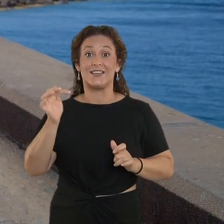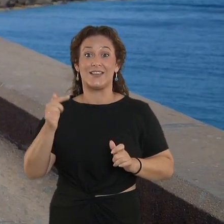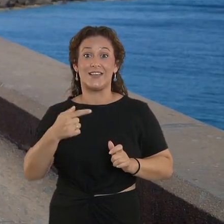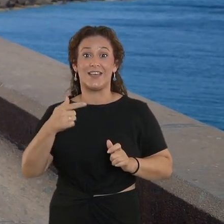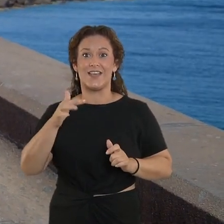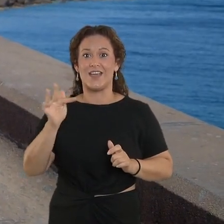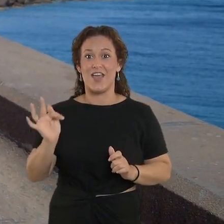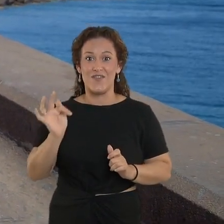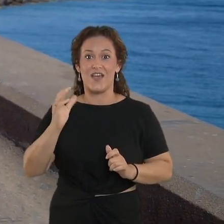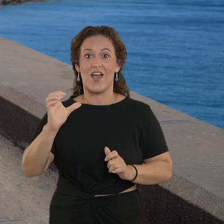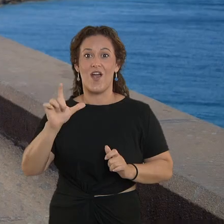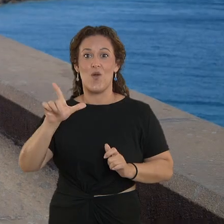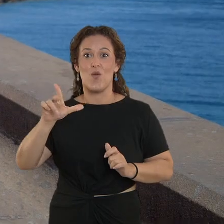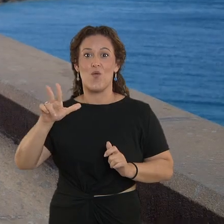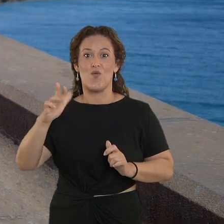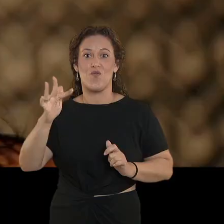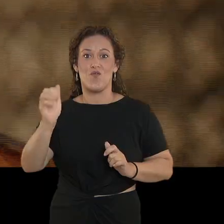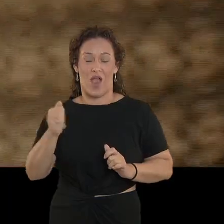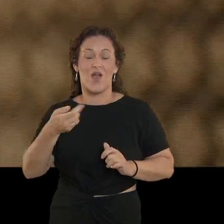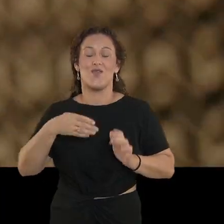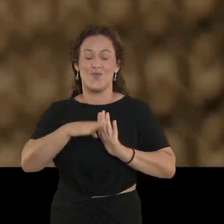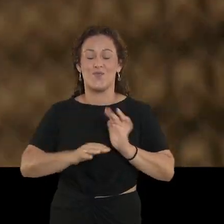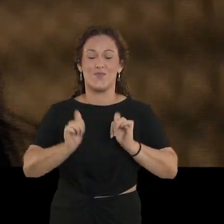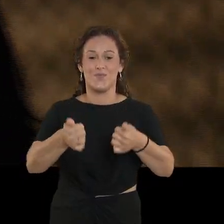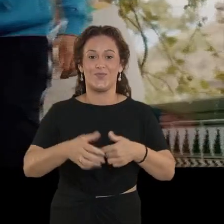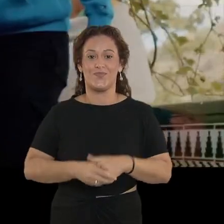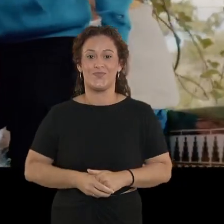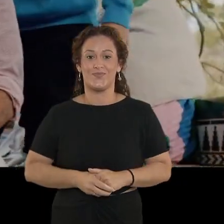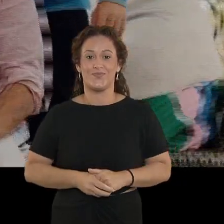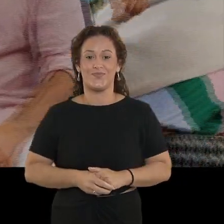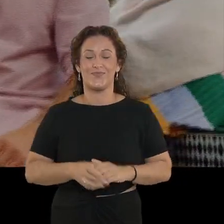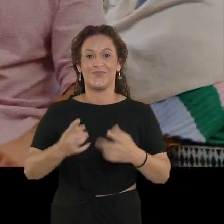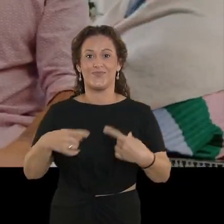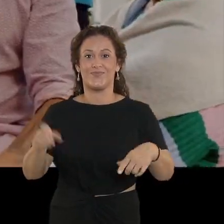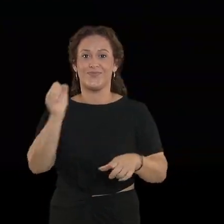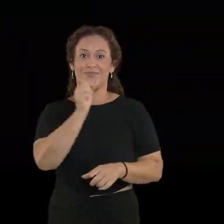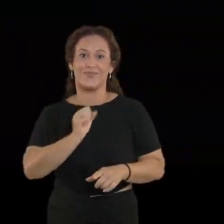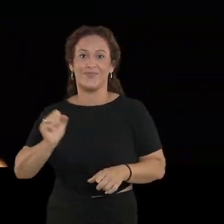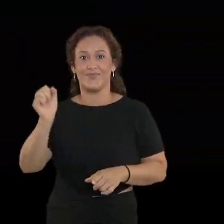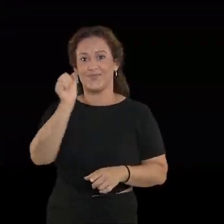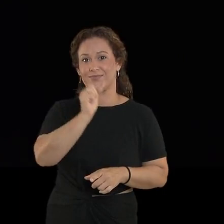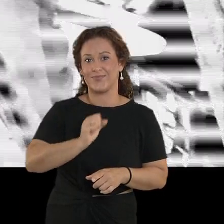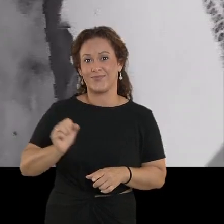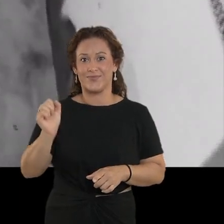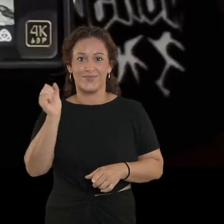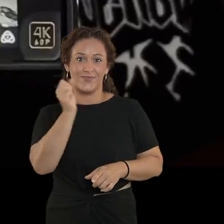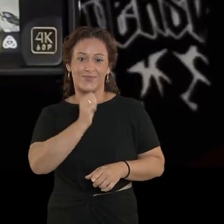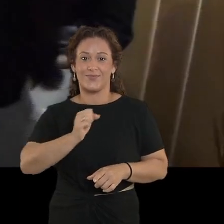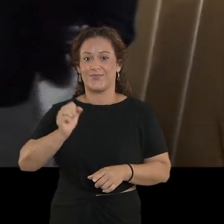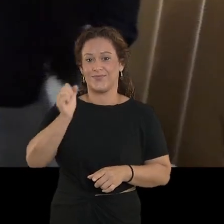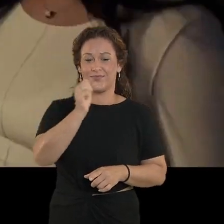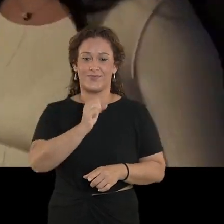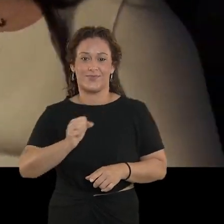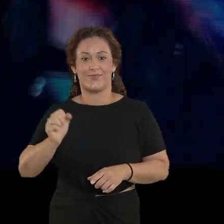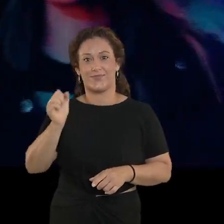Calufa Dijon. ¡Comenzamos! Que siempre te quise cantar y yo pude. La vida me